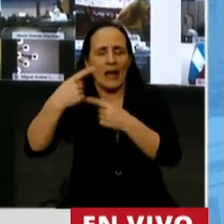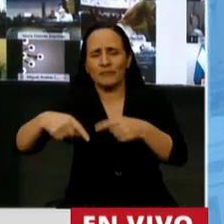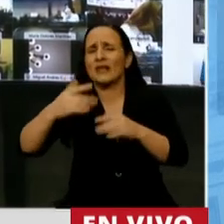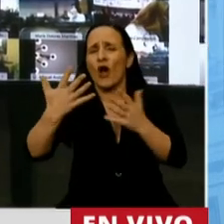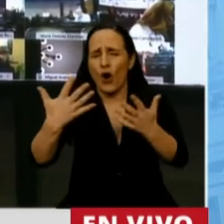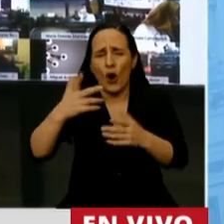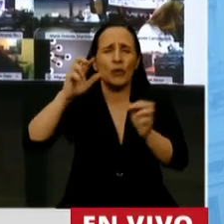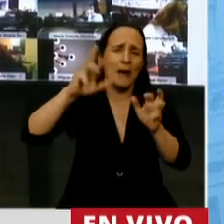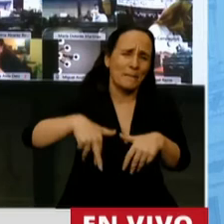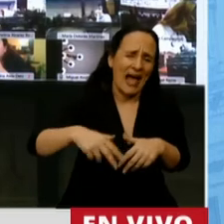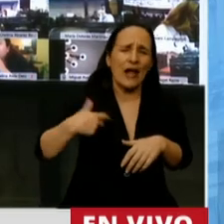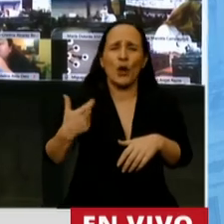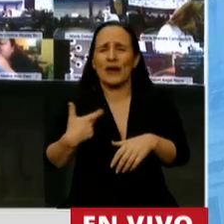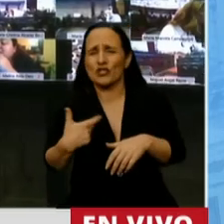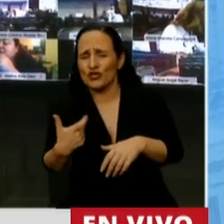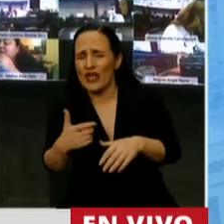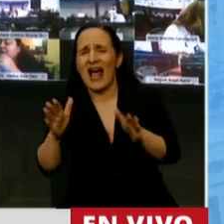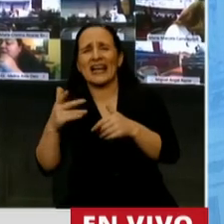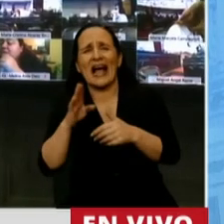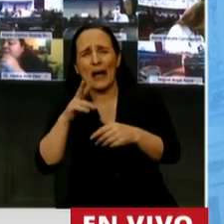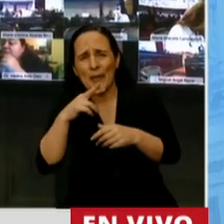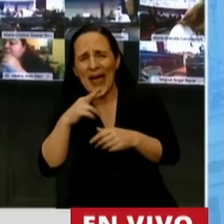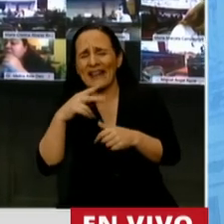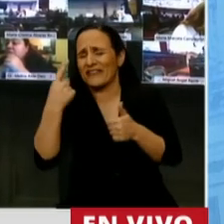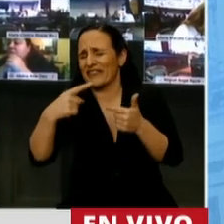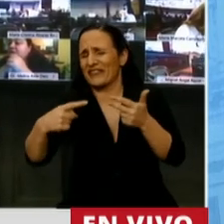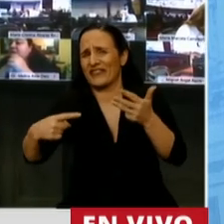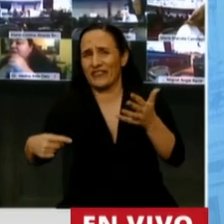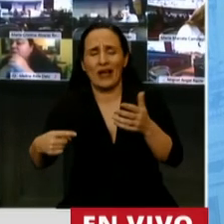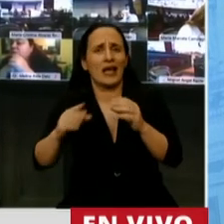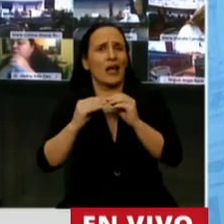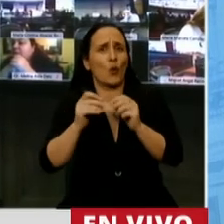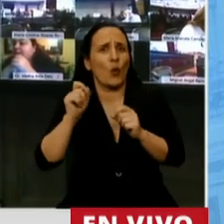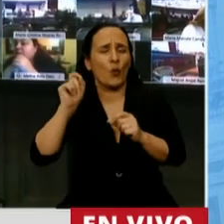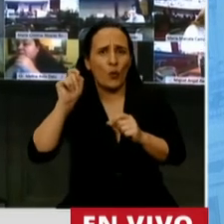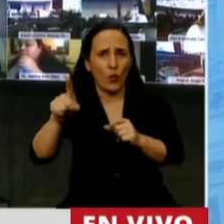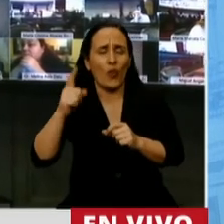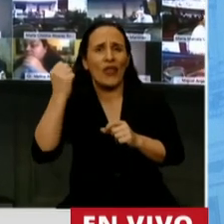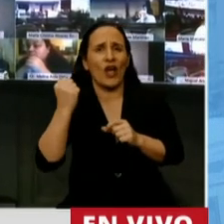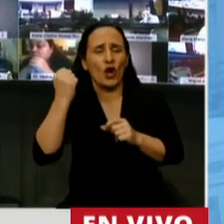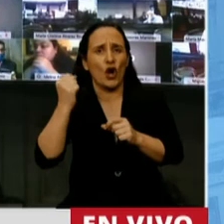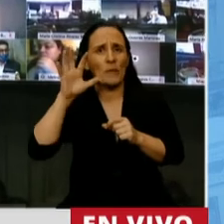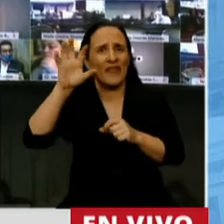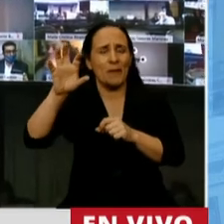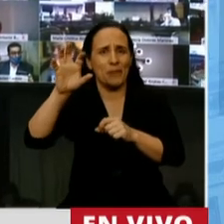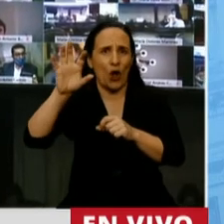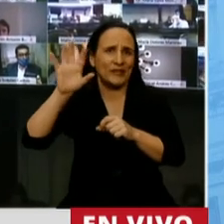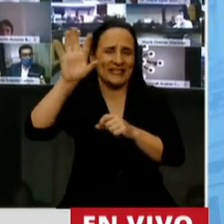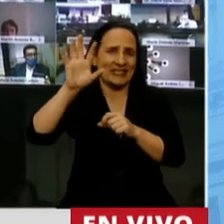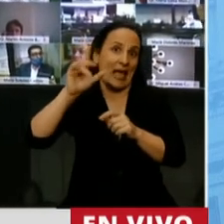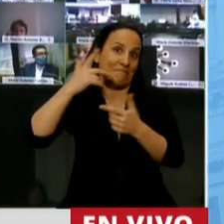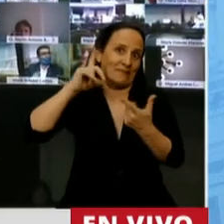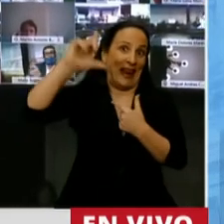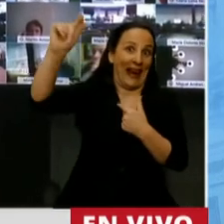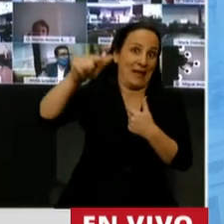que tienen que ver con obra social, con caja verde, con un montón de cuestiones que hacen al crecimiento de la economía de las provincias periféricas como la